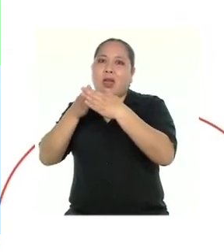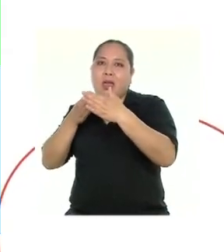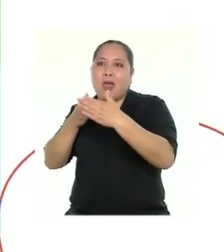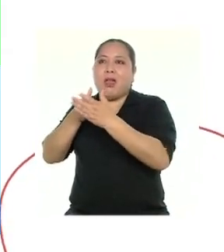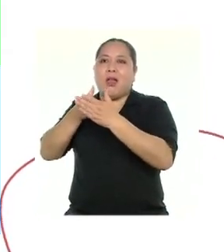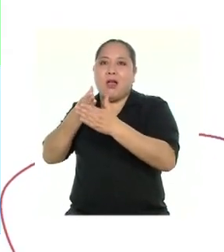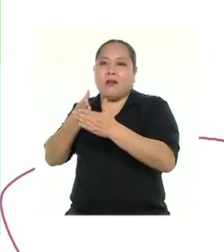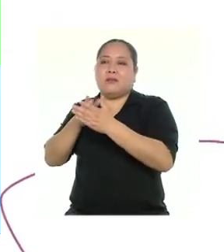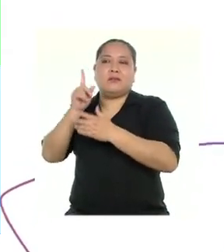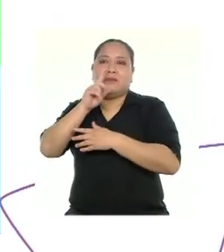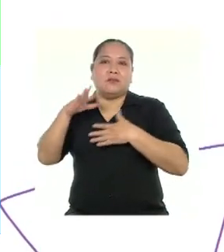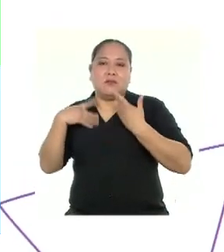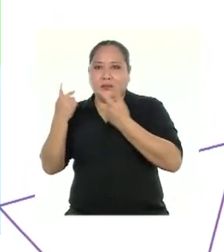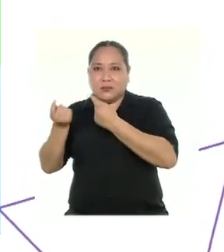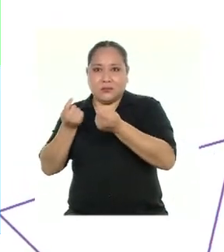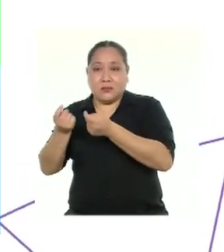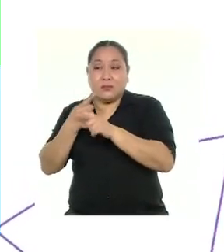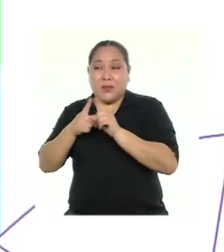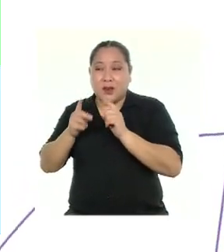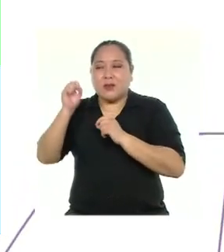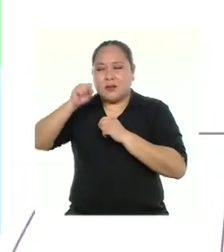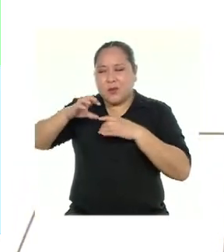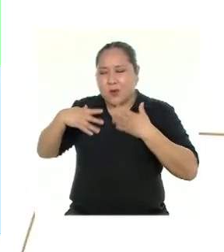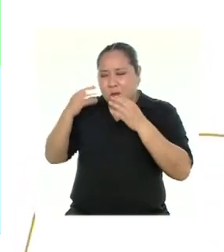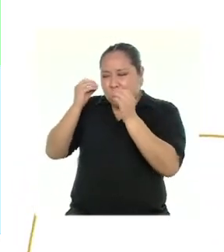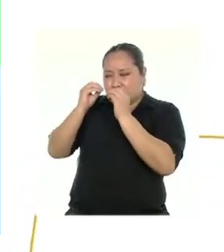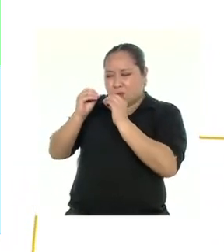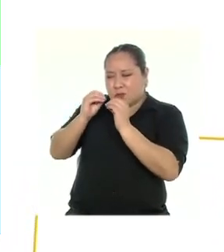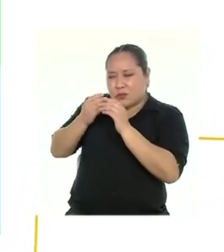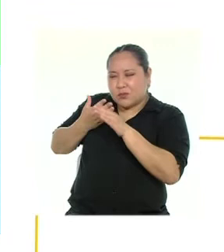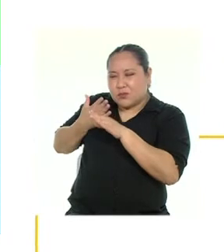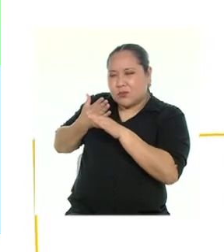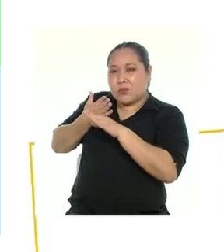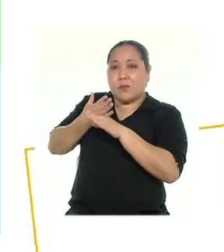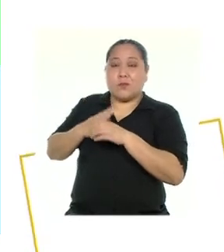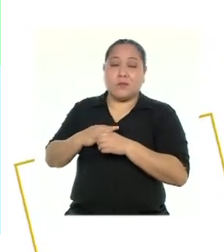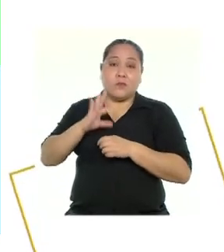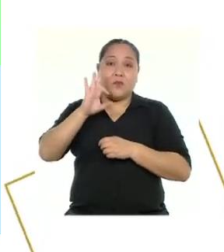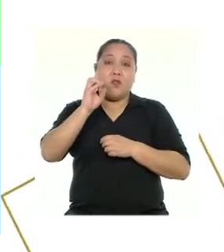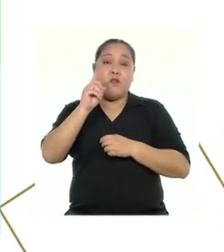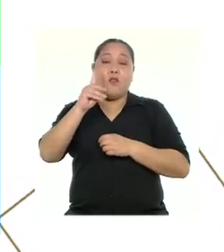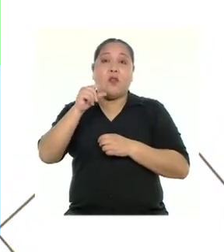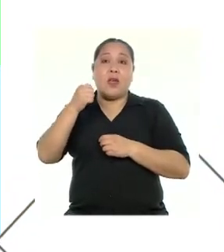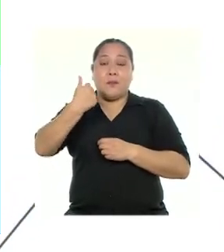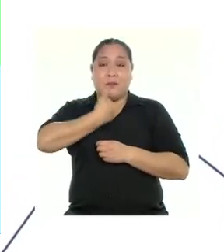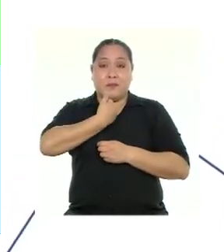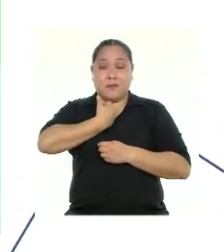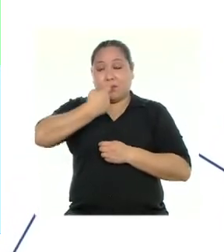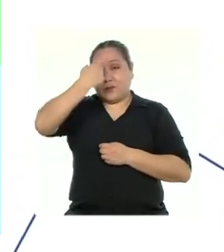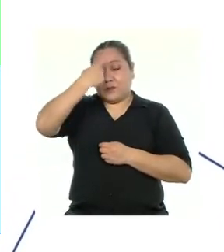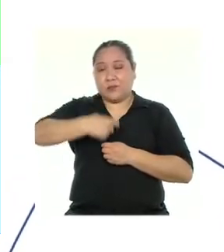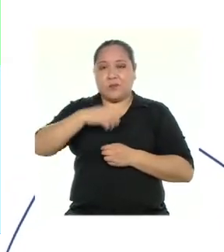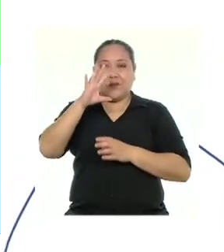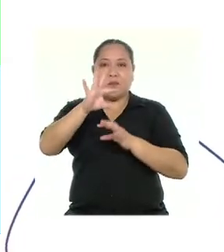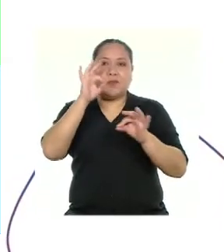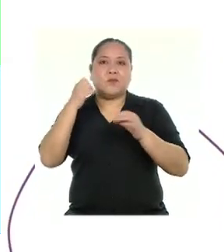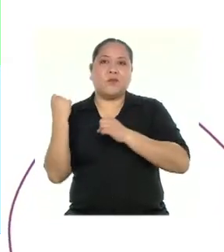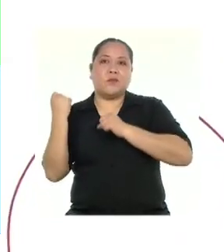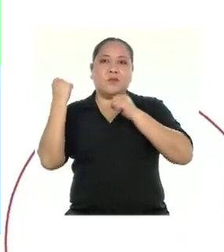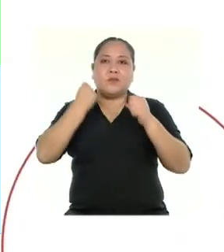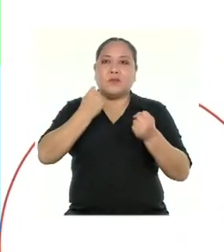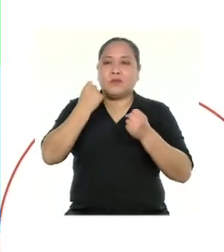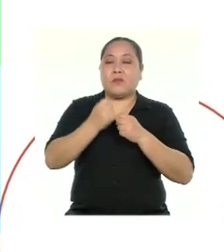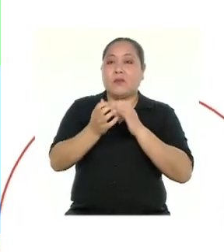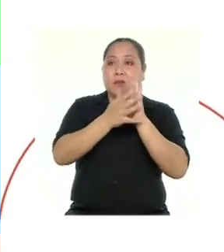no podemos controlar, pero sí podemos prepararnos para enfrentar. Hacer un FODA personal les permitirá identificar tanto su potencial y